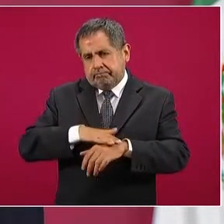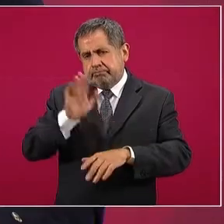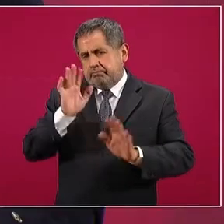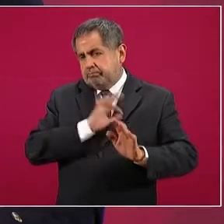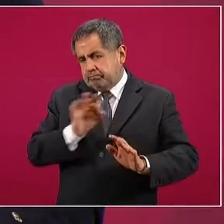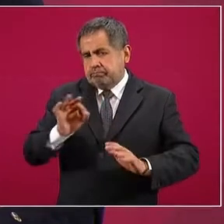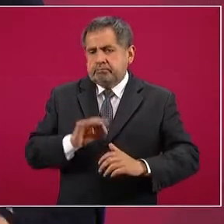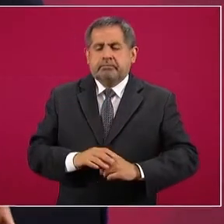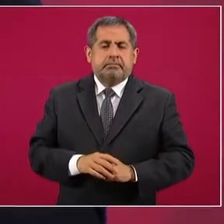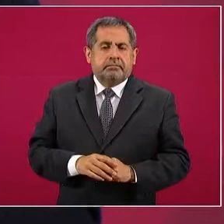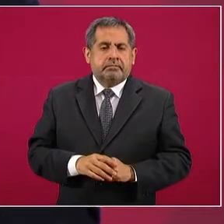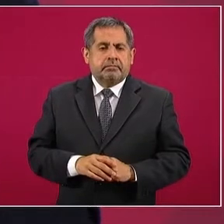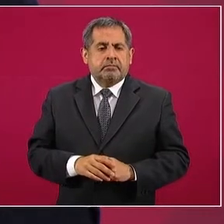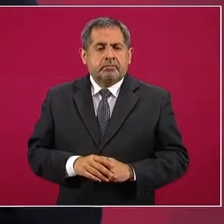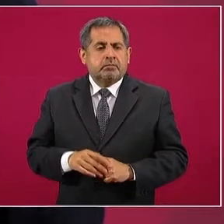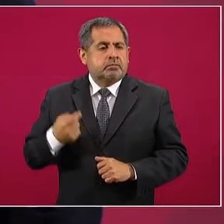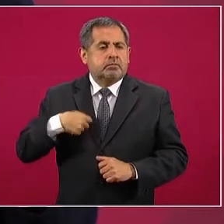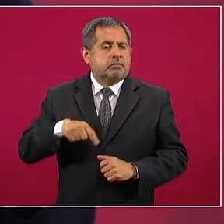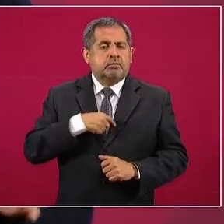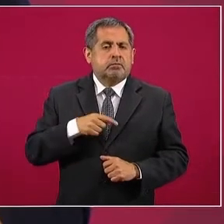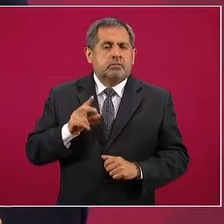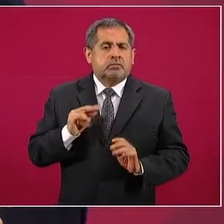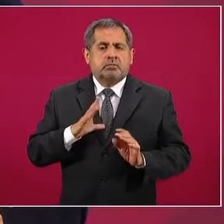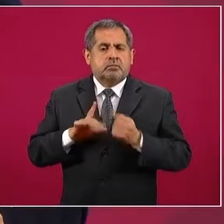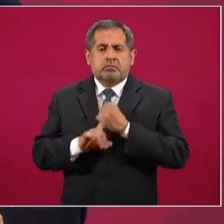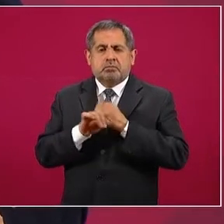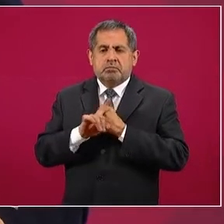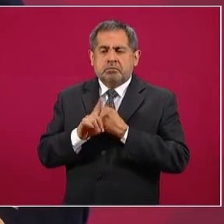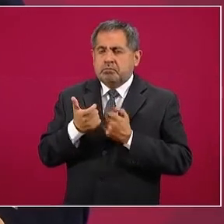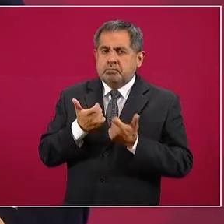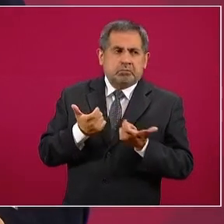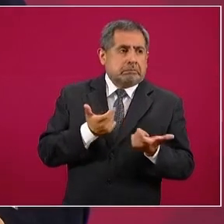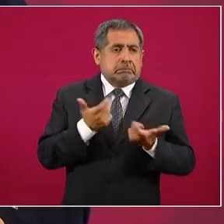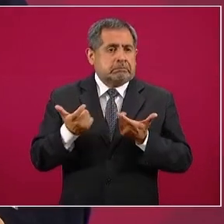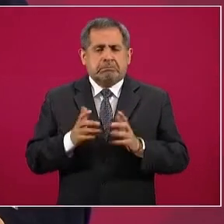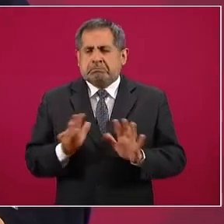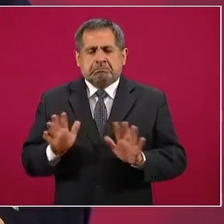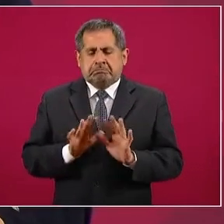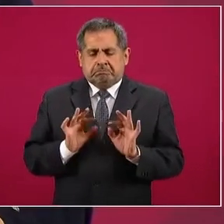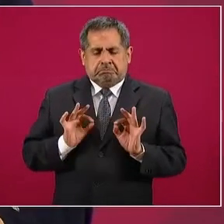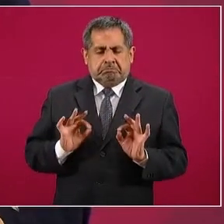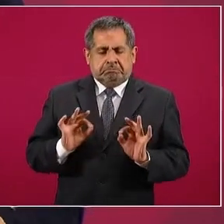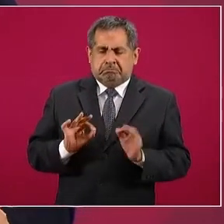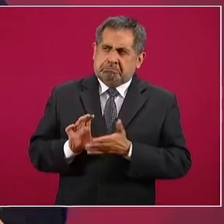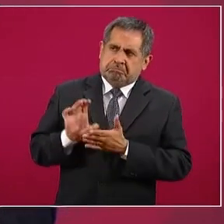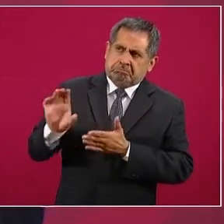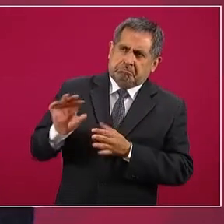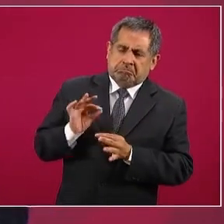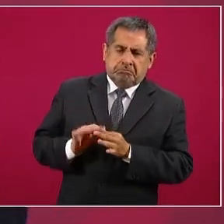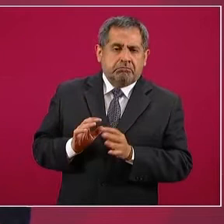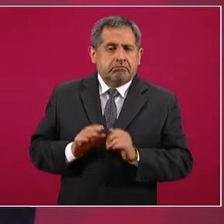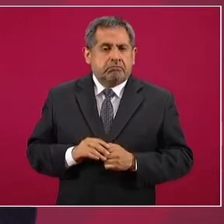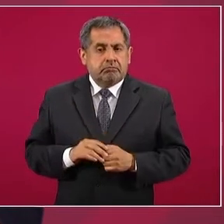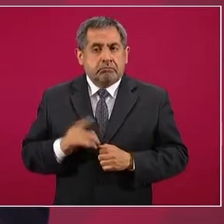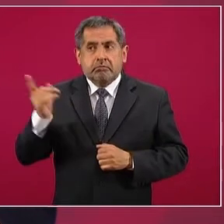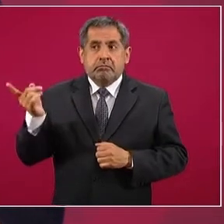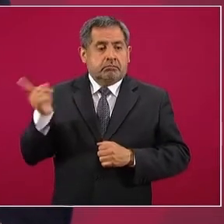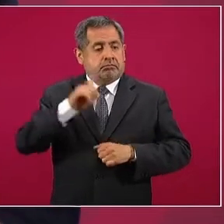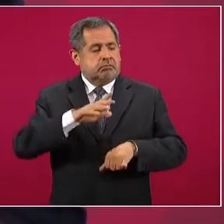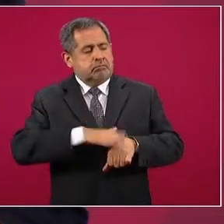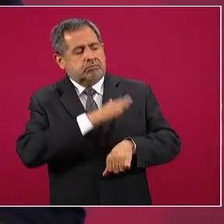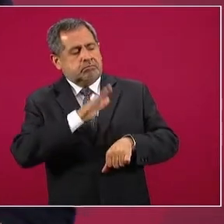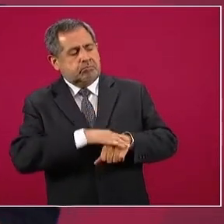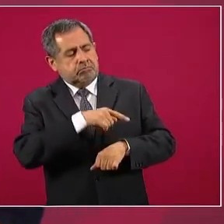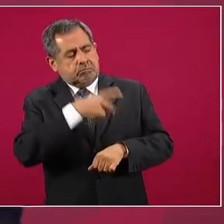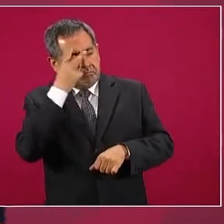Nosotros no tenemos problemas financieros, acaban de calificar a México,